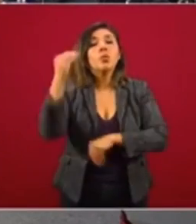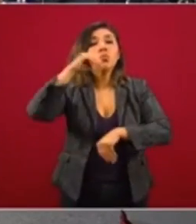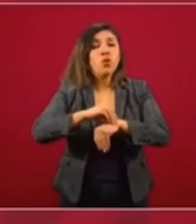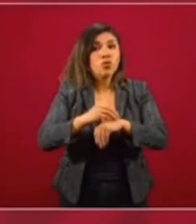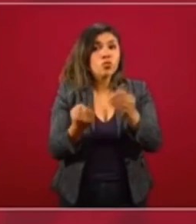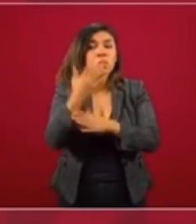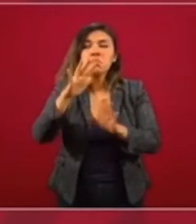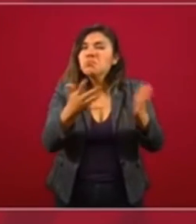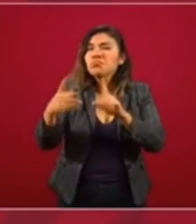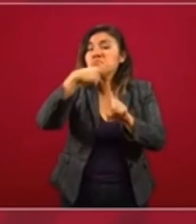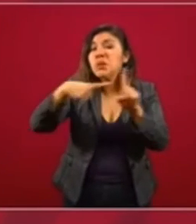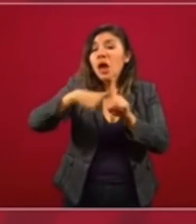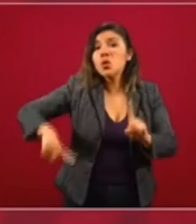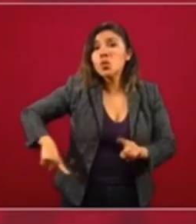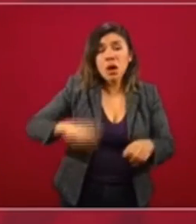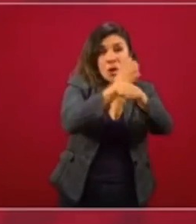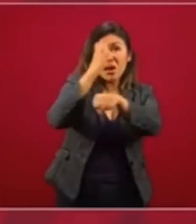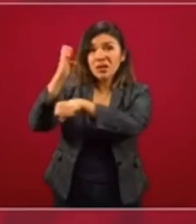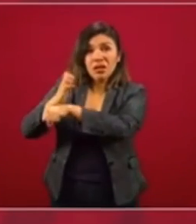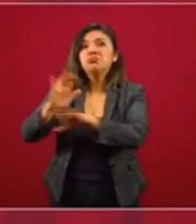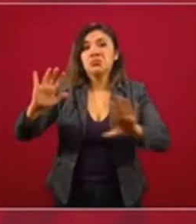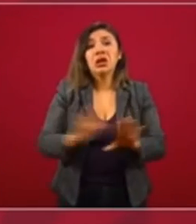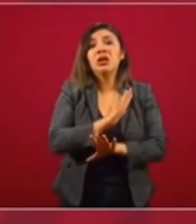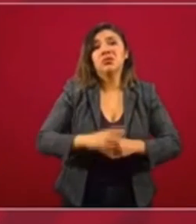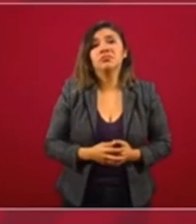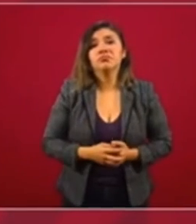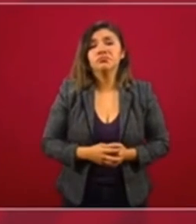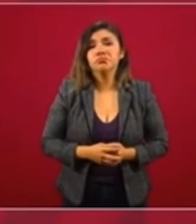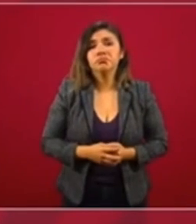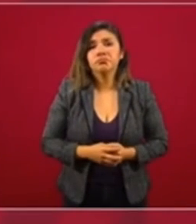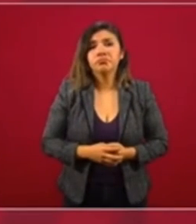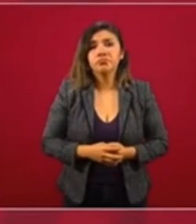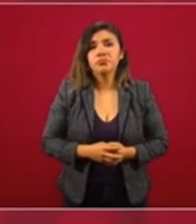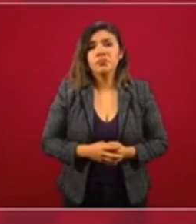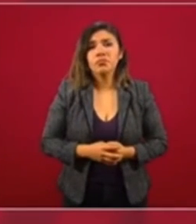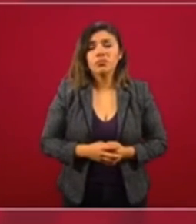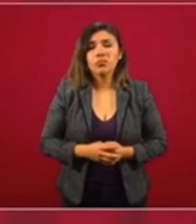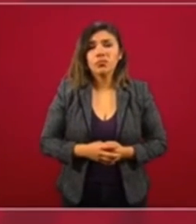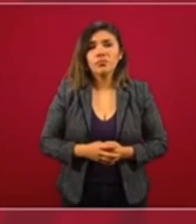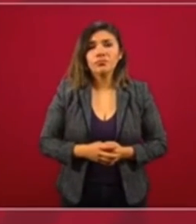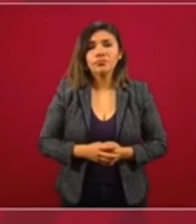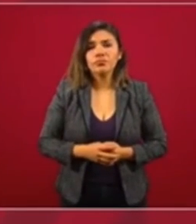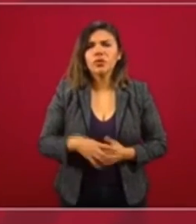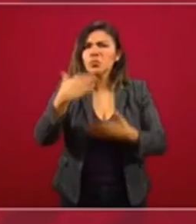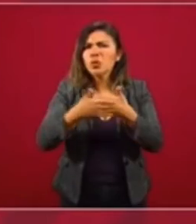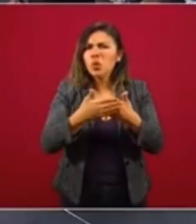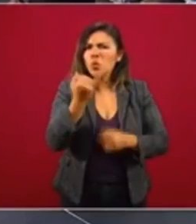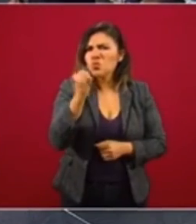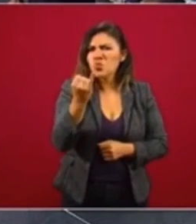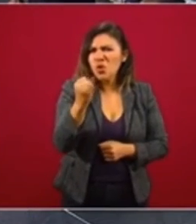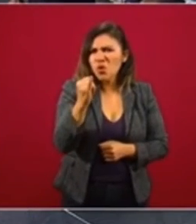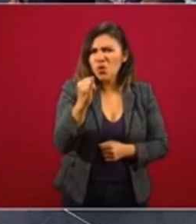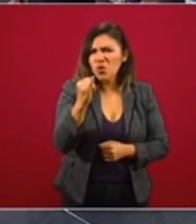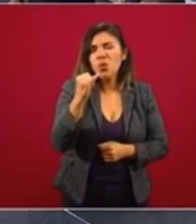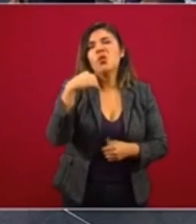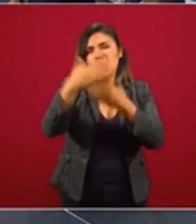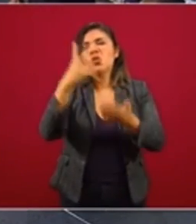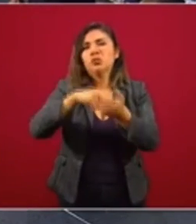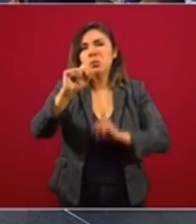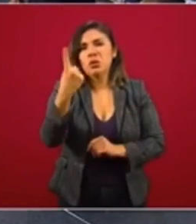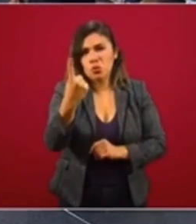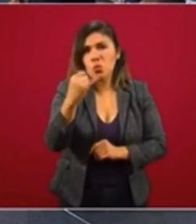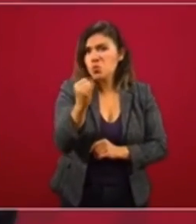casi la mitad de los gobiernos estatales en junio del año próximo.